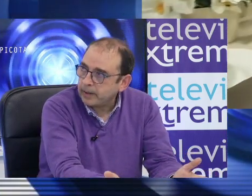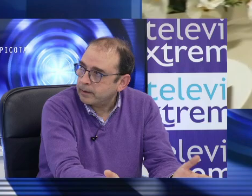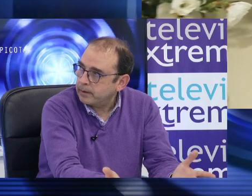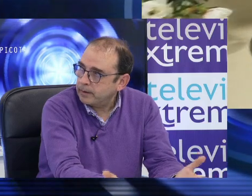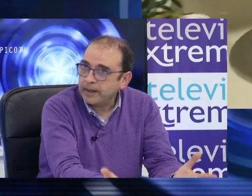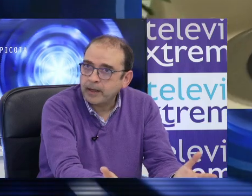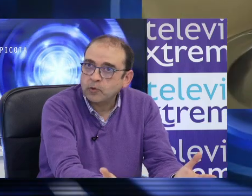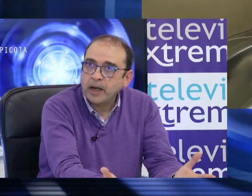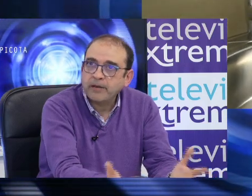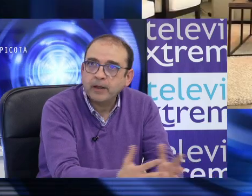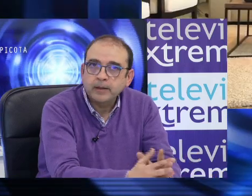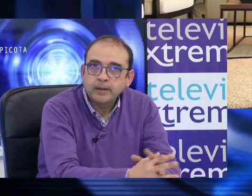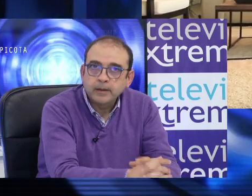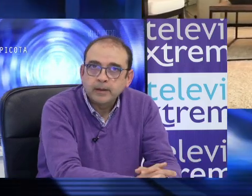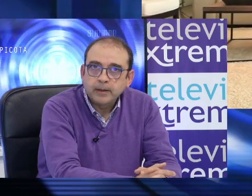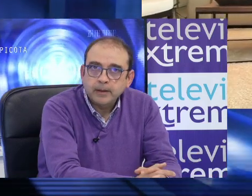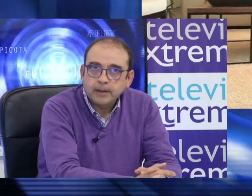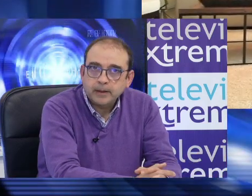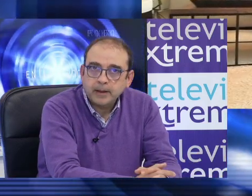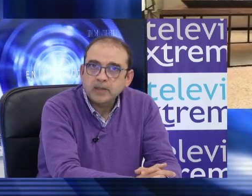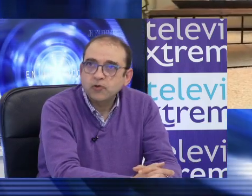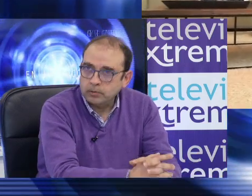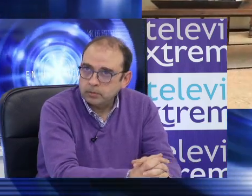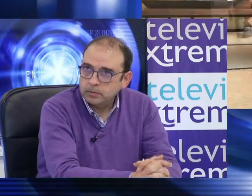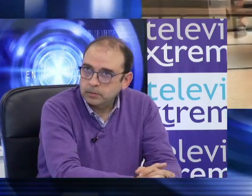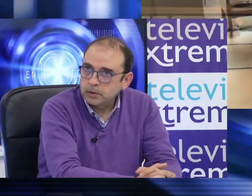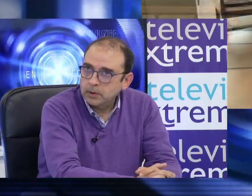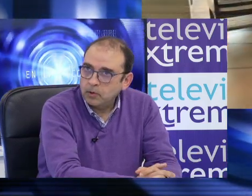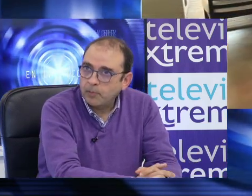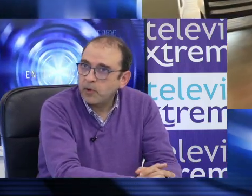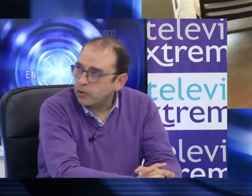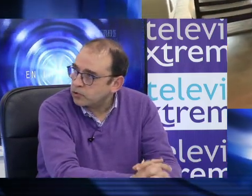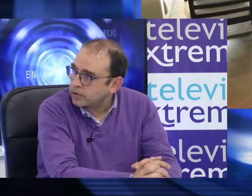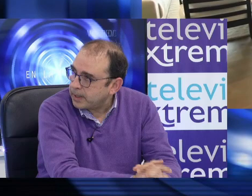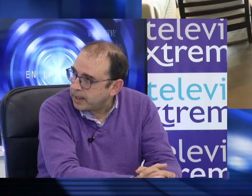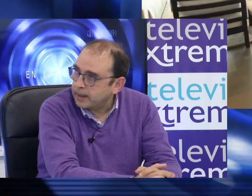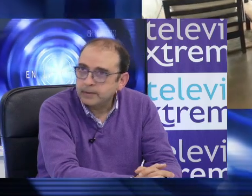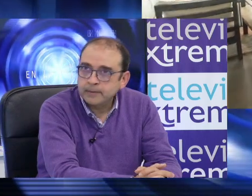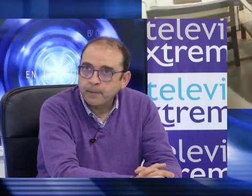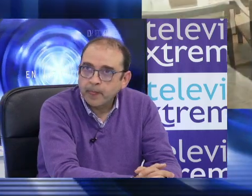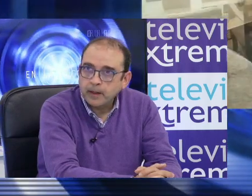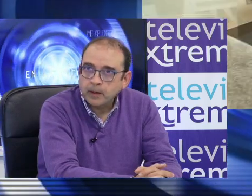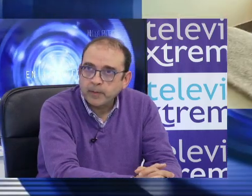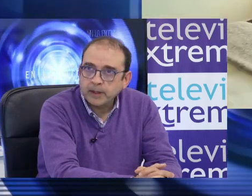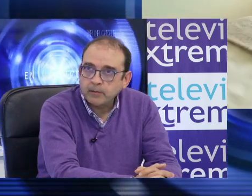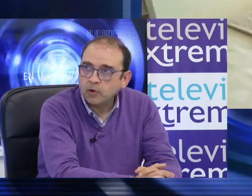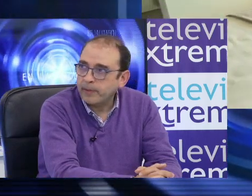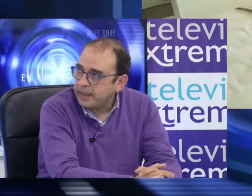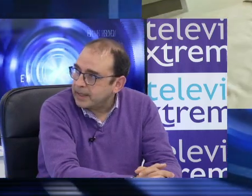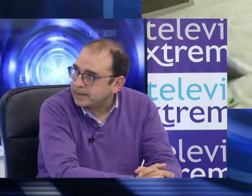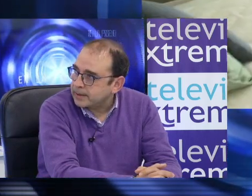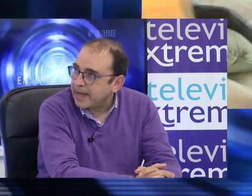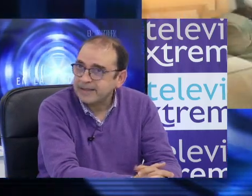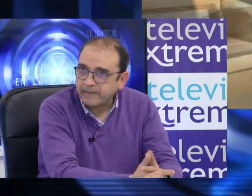proteger la naturaleza, ¿quiénes son los poderosos que llegan y cometen